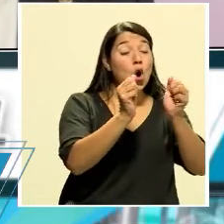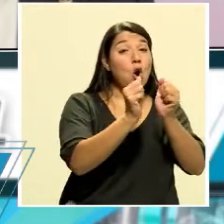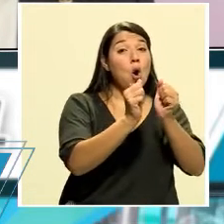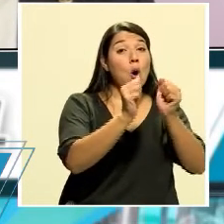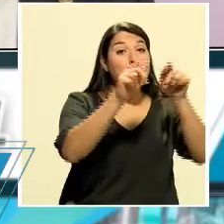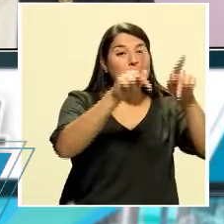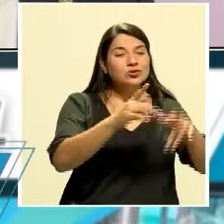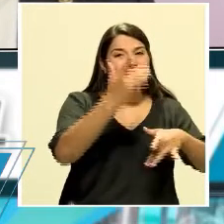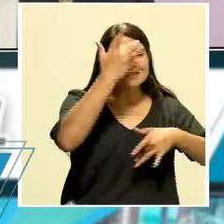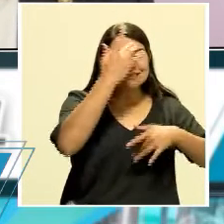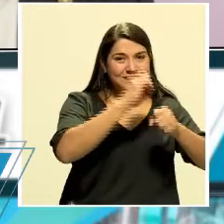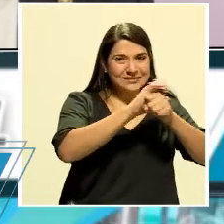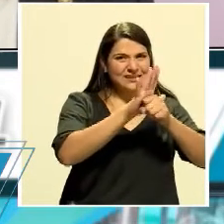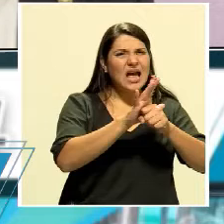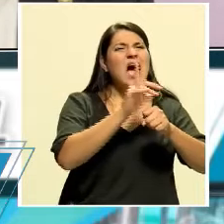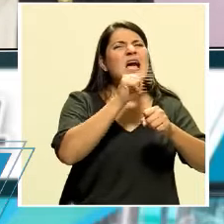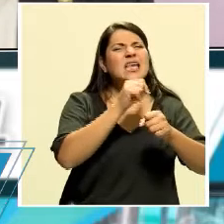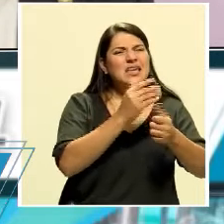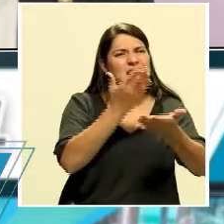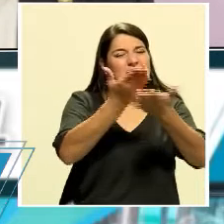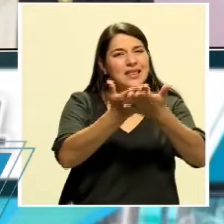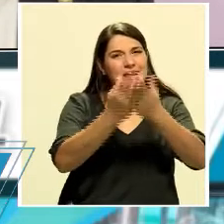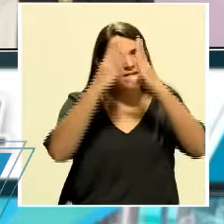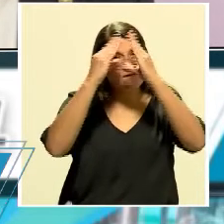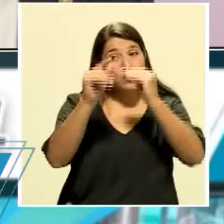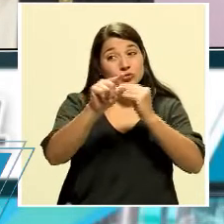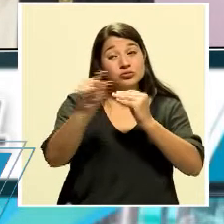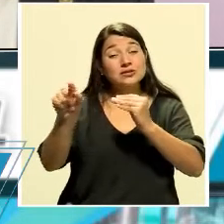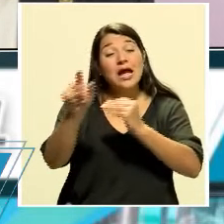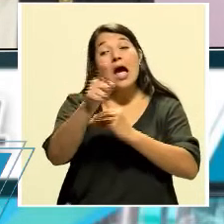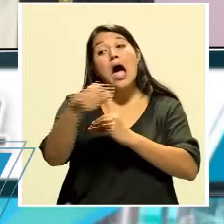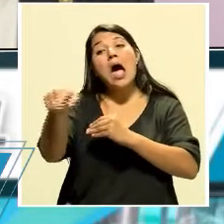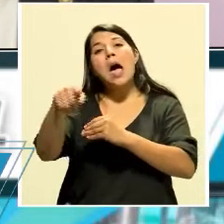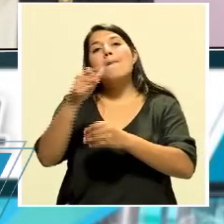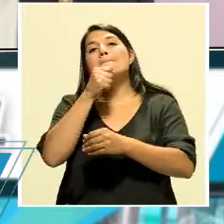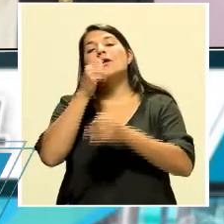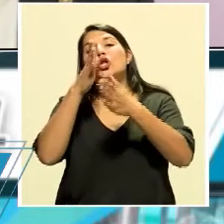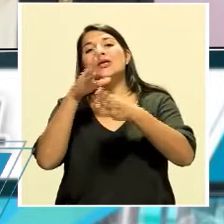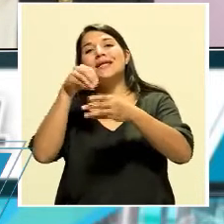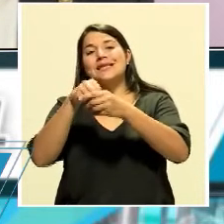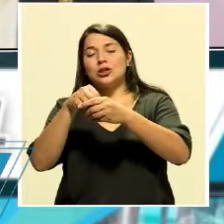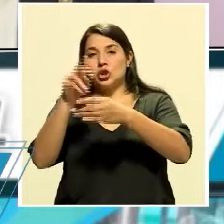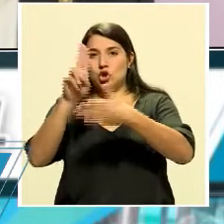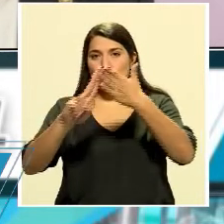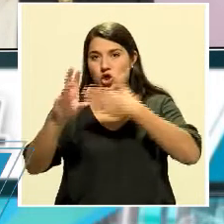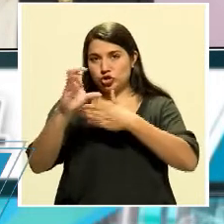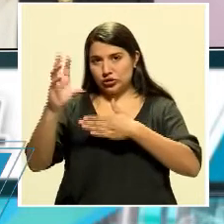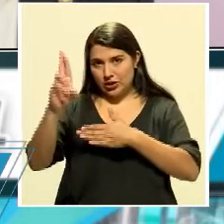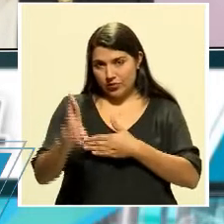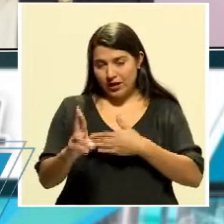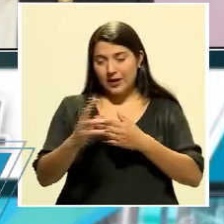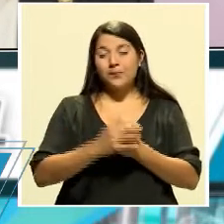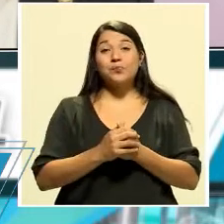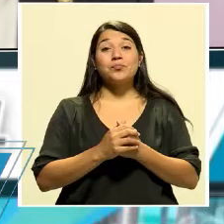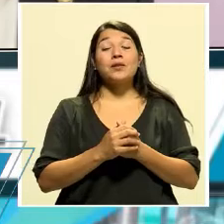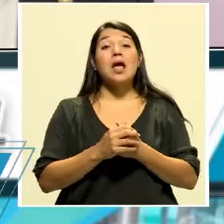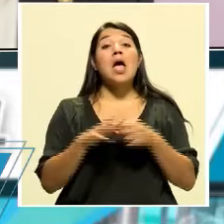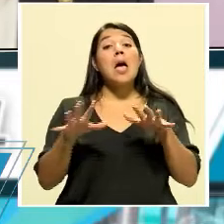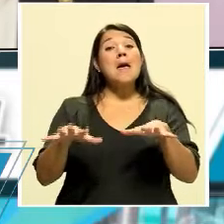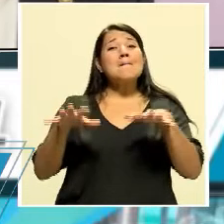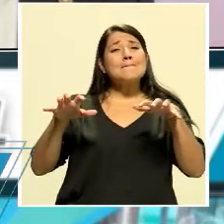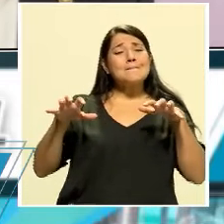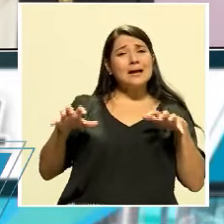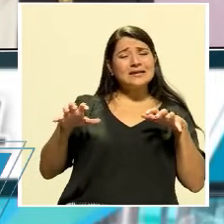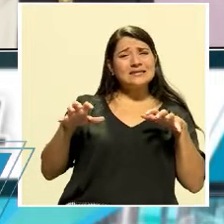a un grupo de periodistas que le habían pedido estos datos. Los magistrados señalan incluso que hay una